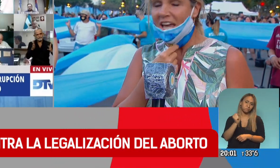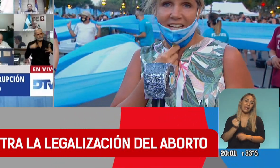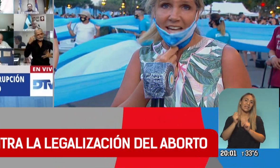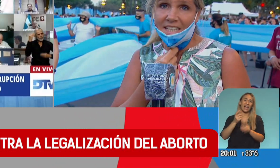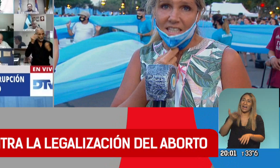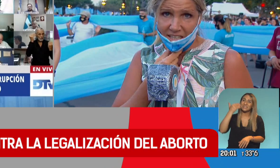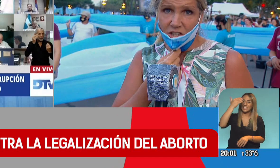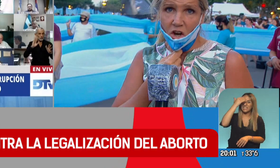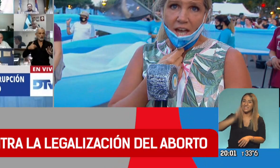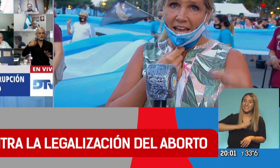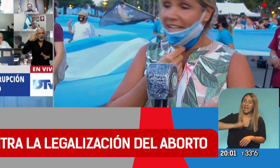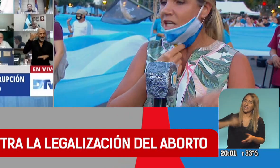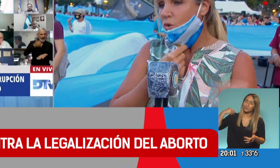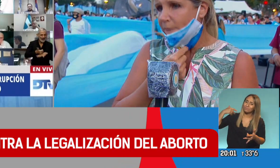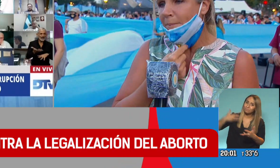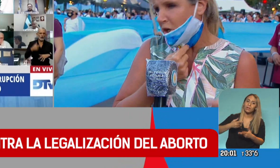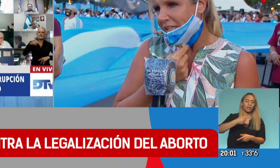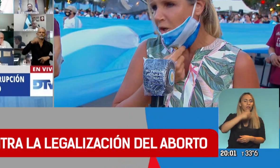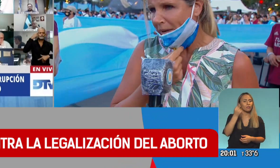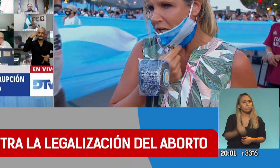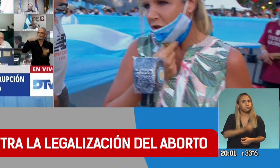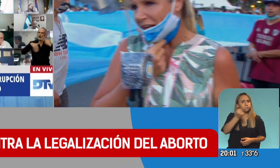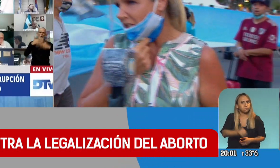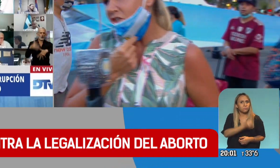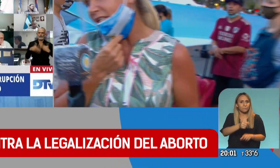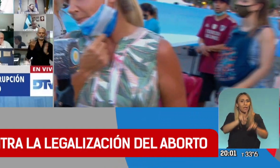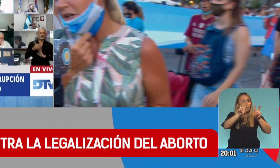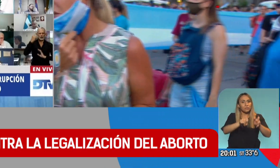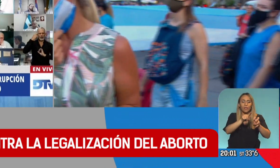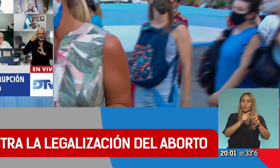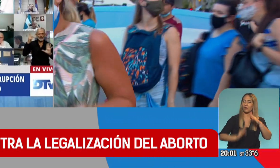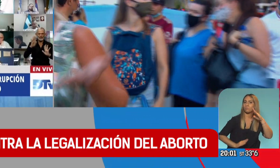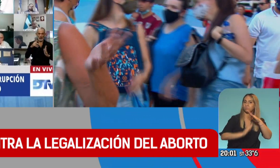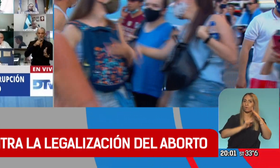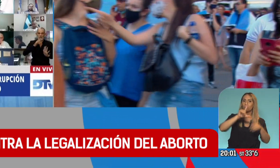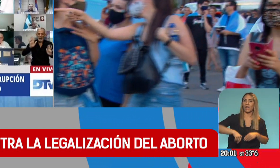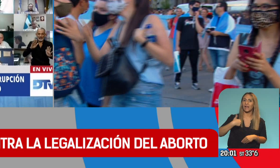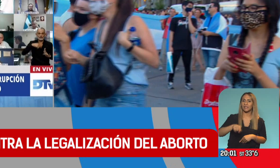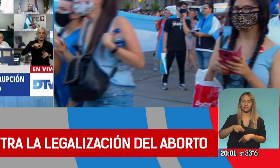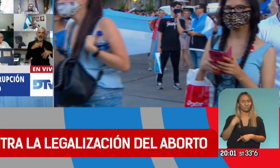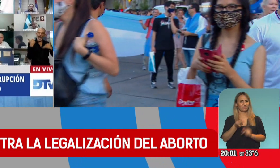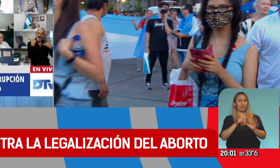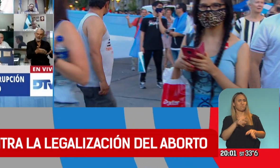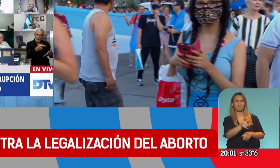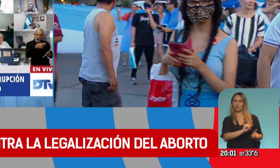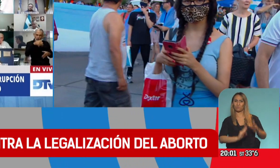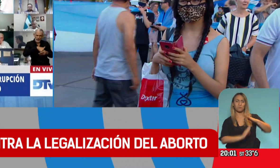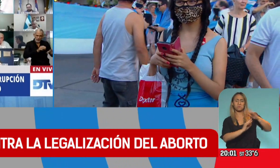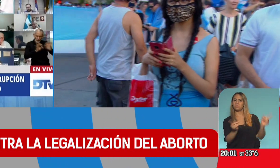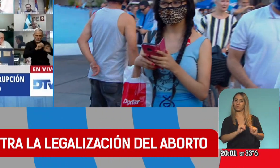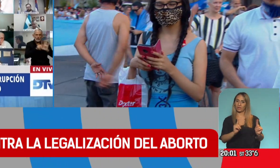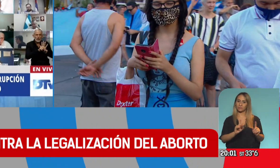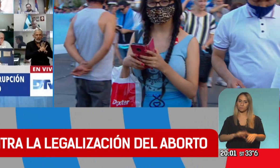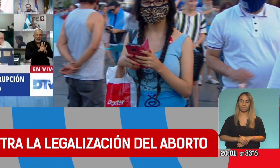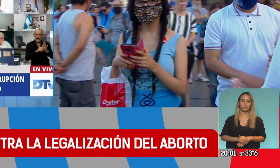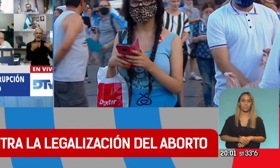años que están insistiendo en que este es un tema prioritario para los argentinos y sabemos que no lo es. Así que, se va a volver a perder. Cintia,